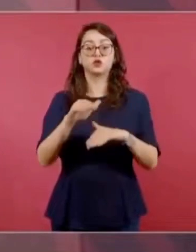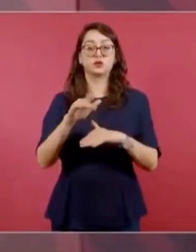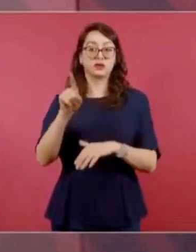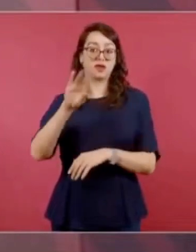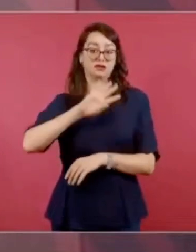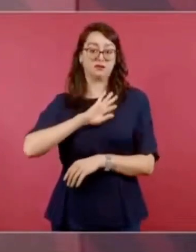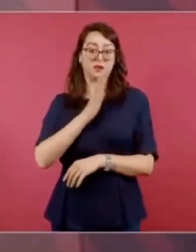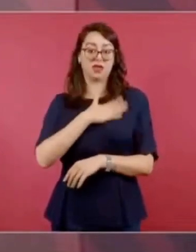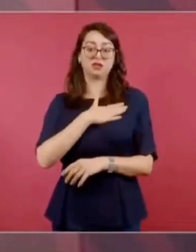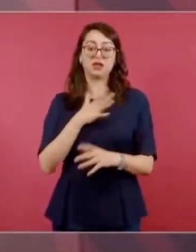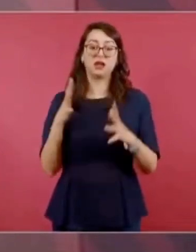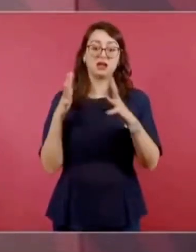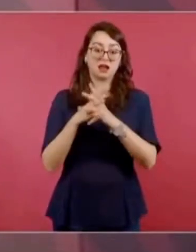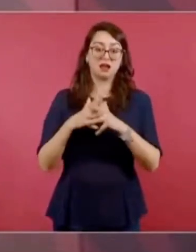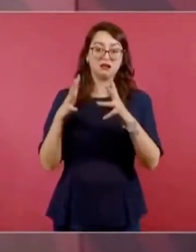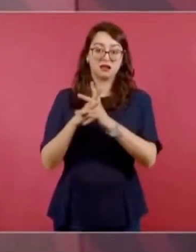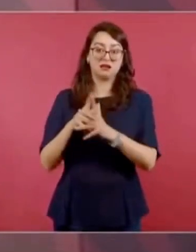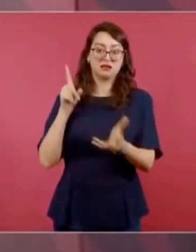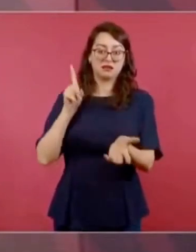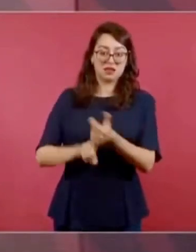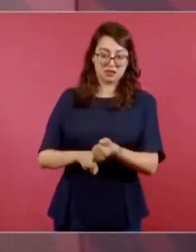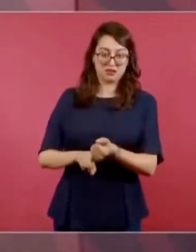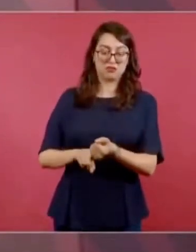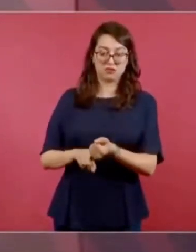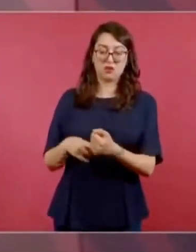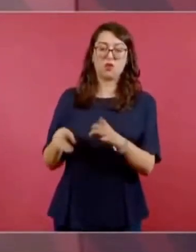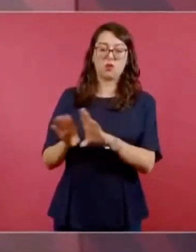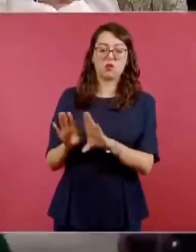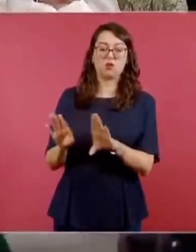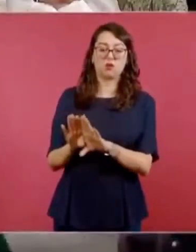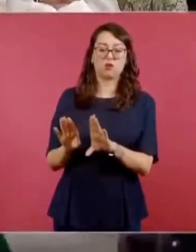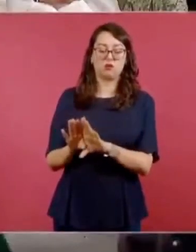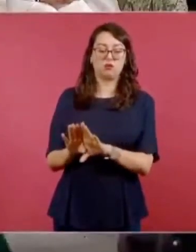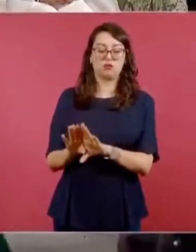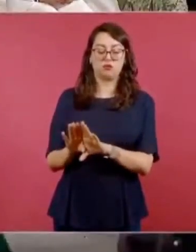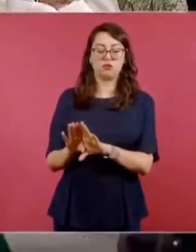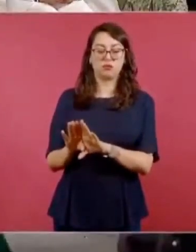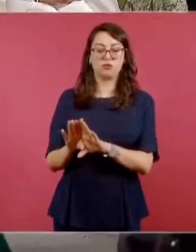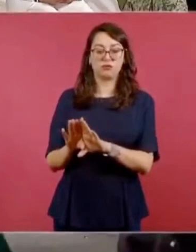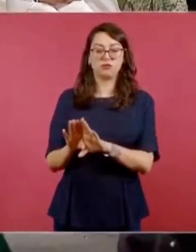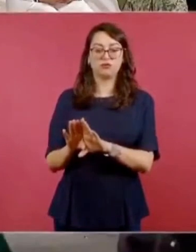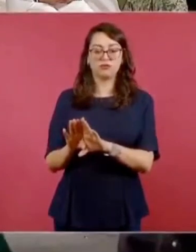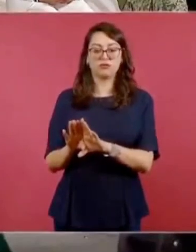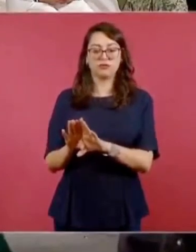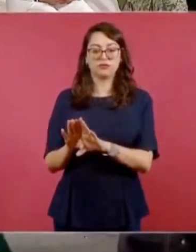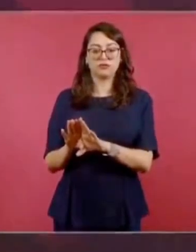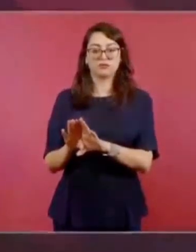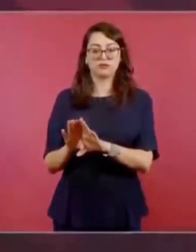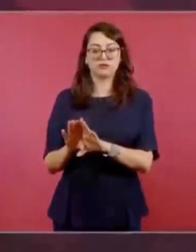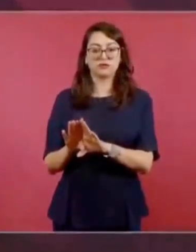española y describe